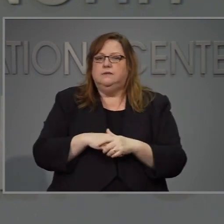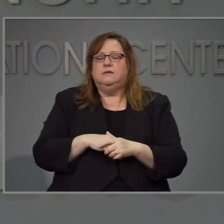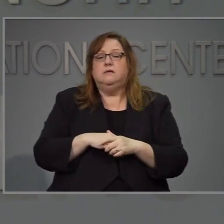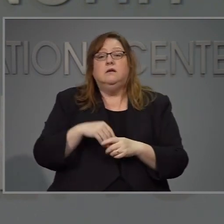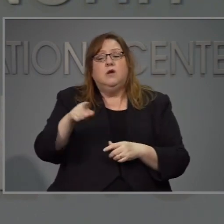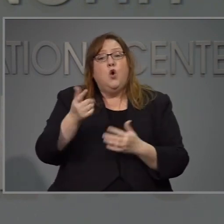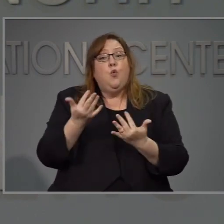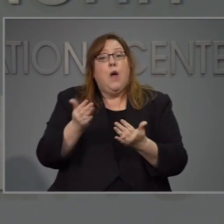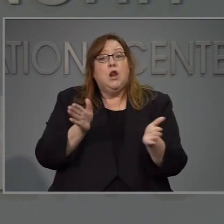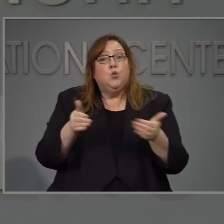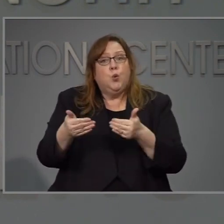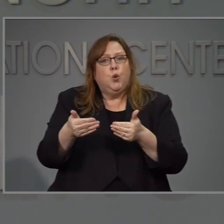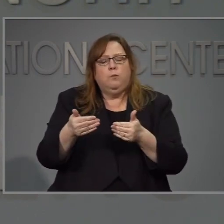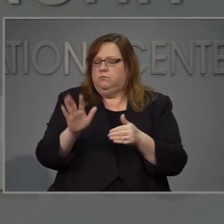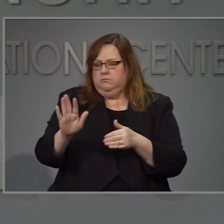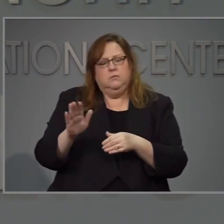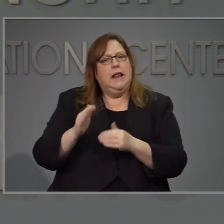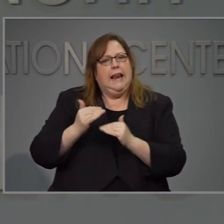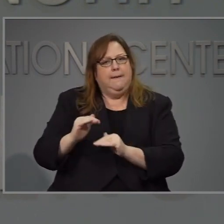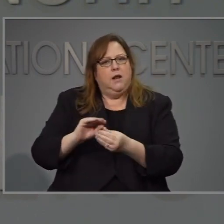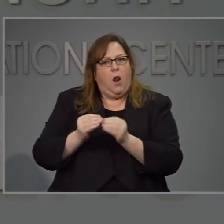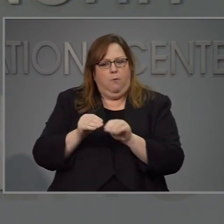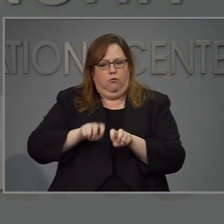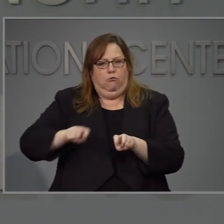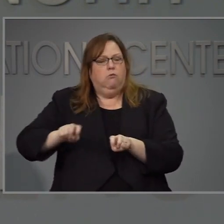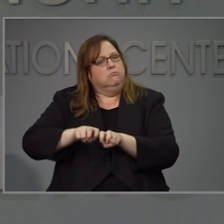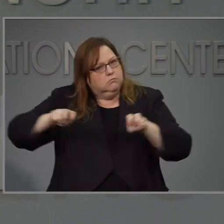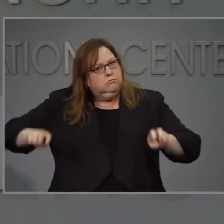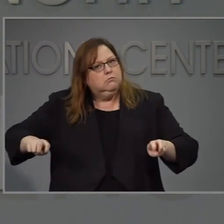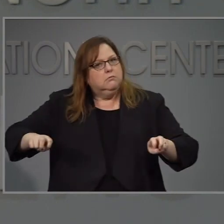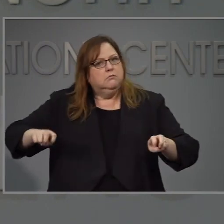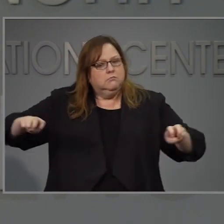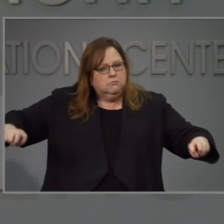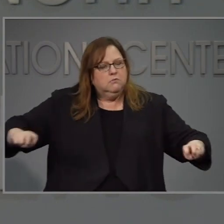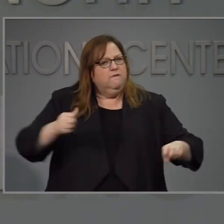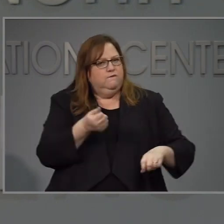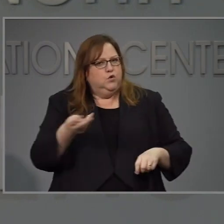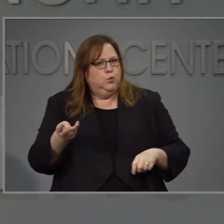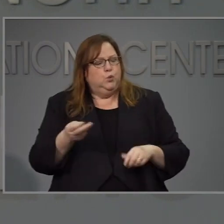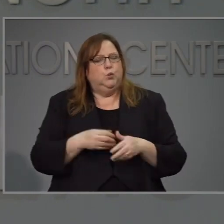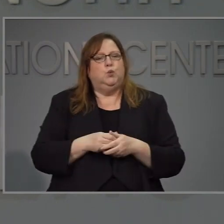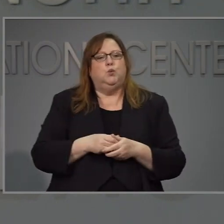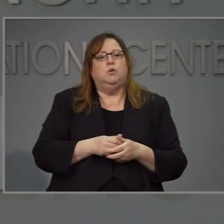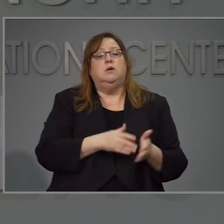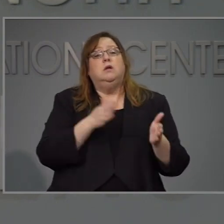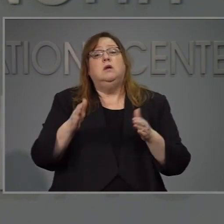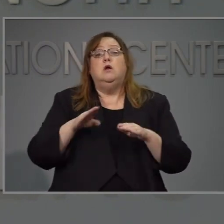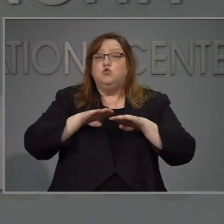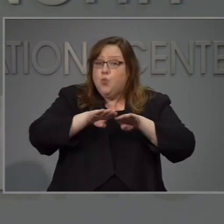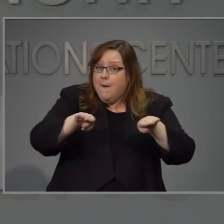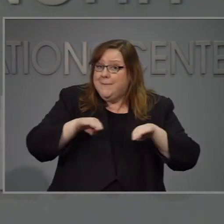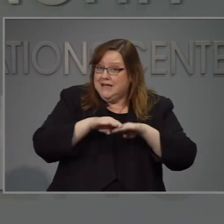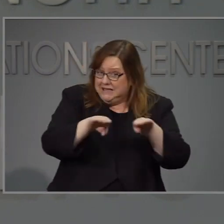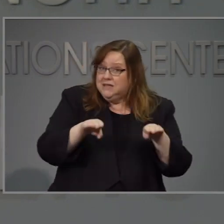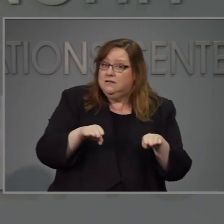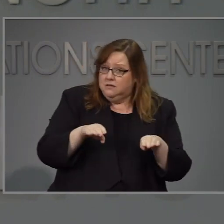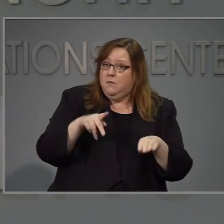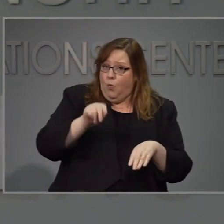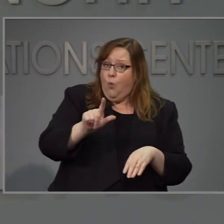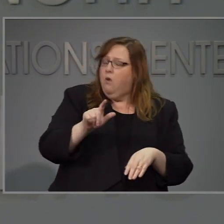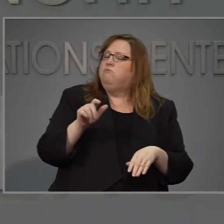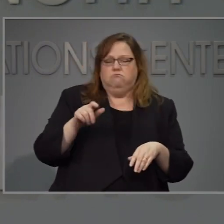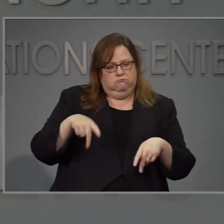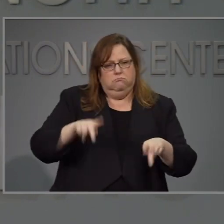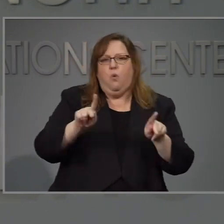que están en las áreas de espera. las piscinas podrán abrir al 50 por ciento de capacidad y los campamentos diurnos y